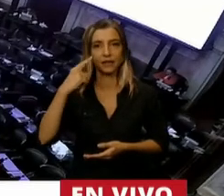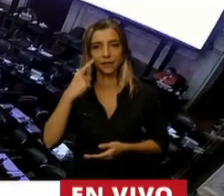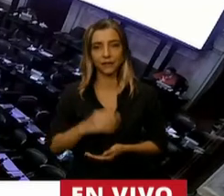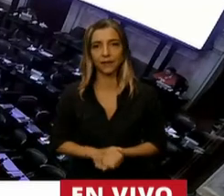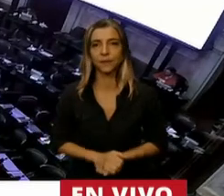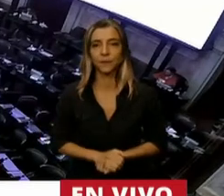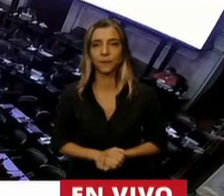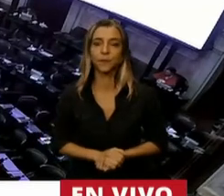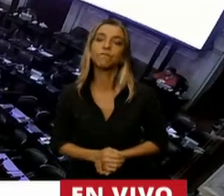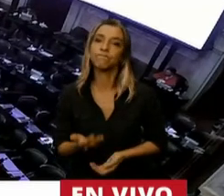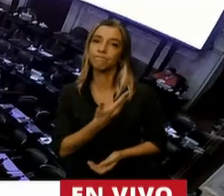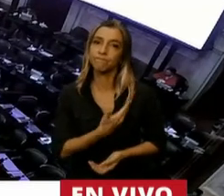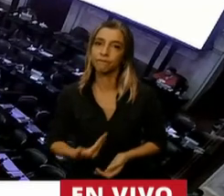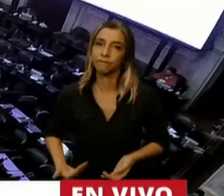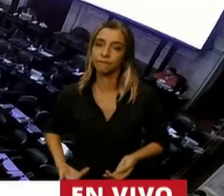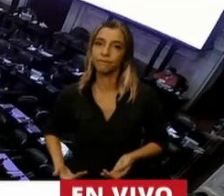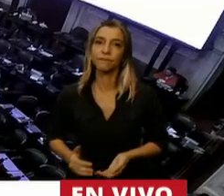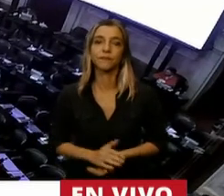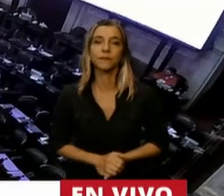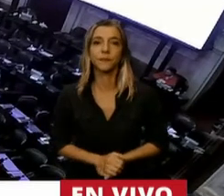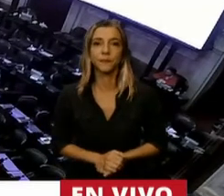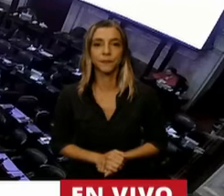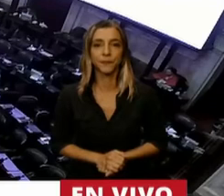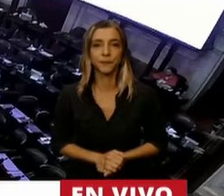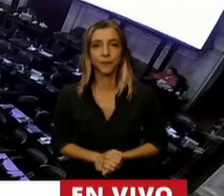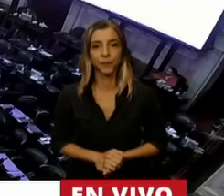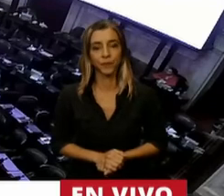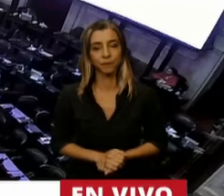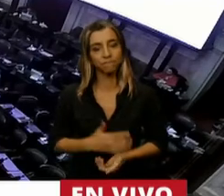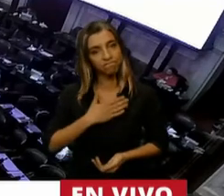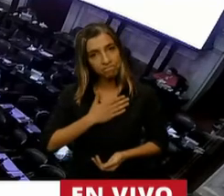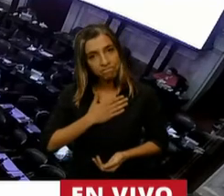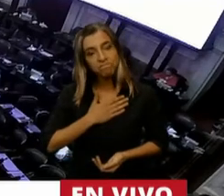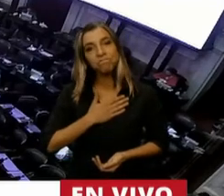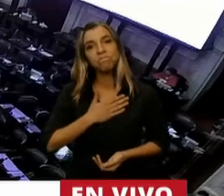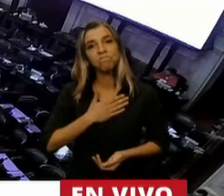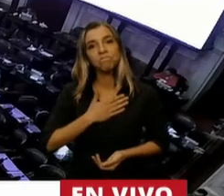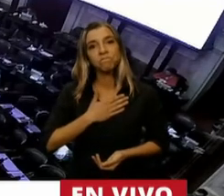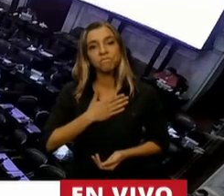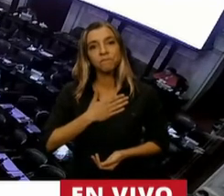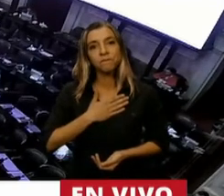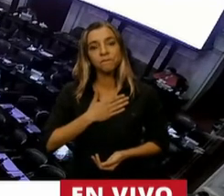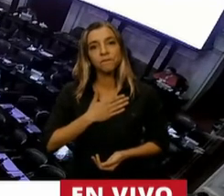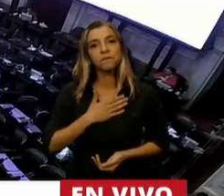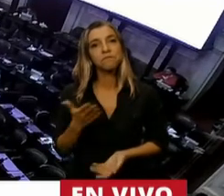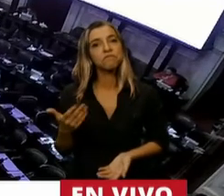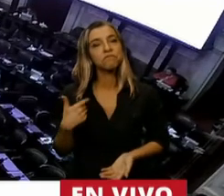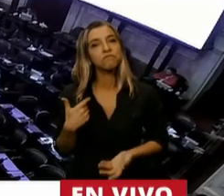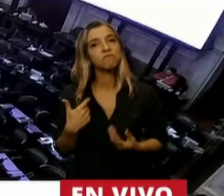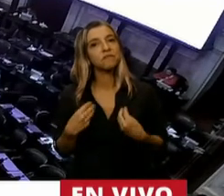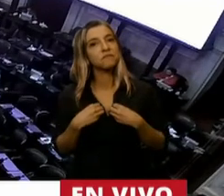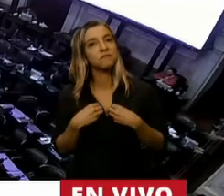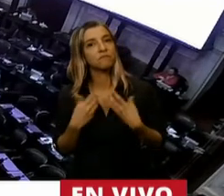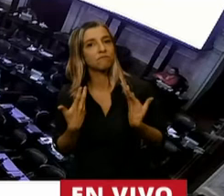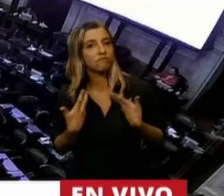Señor Presidente, es un honor y una actitud de humildad